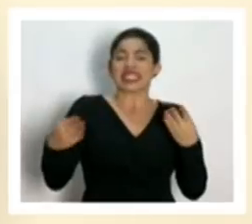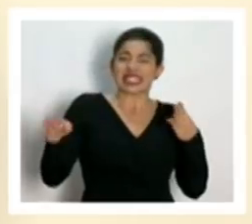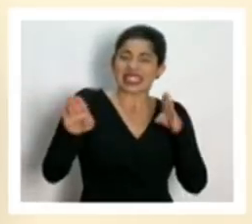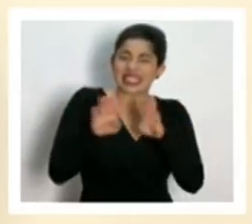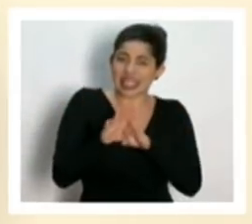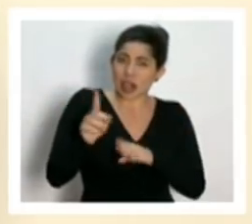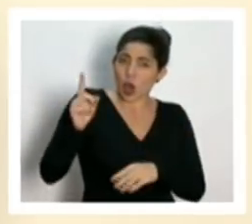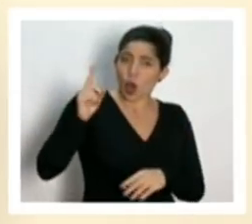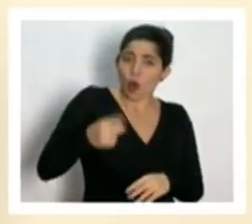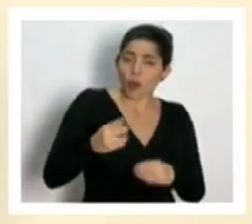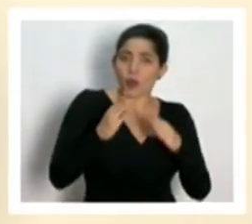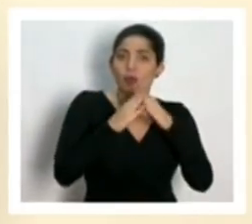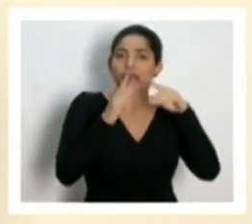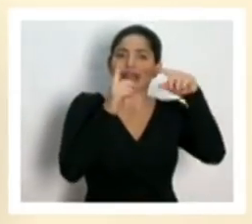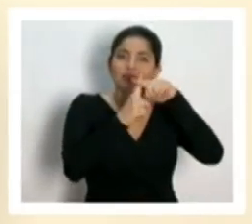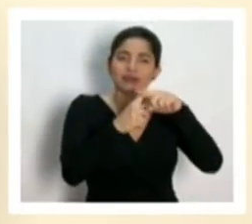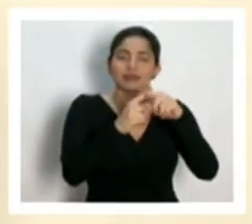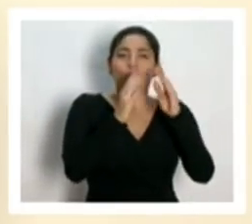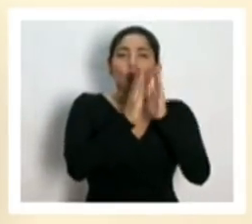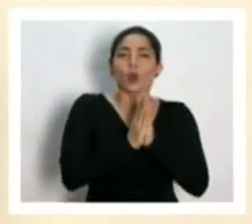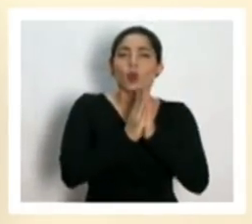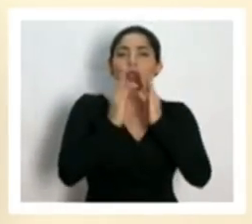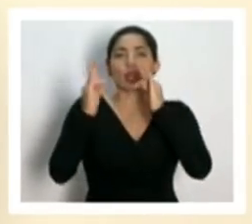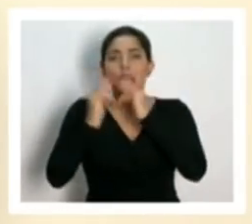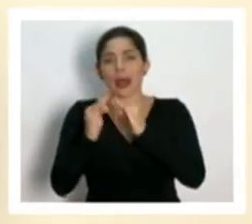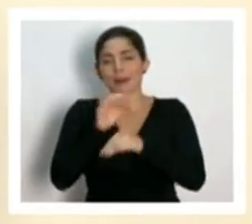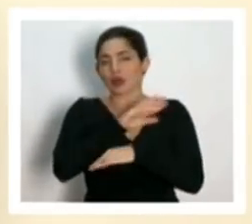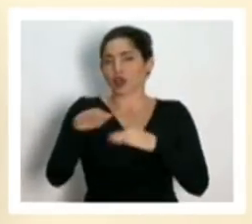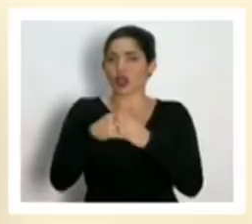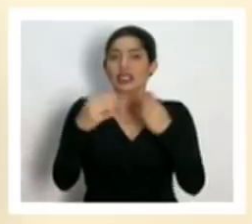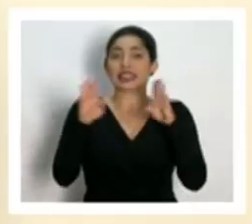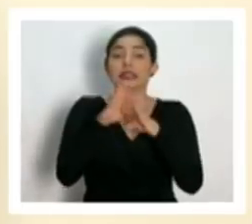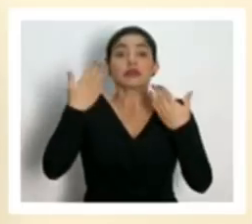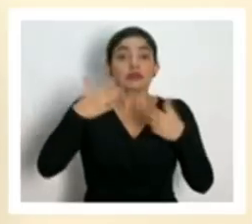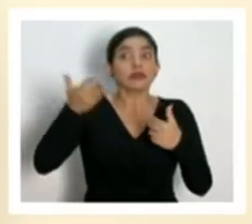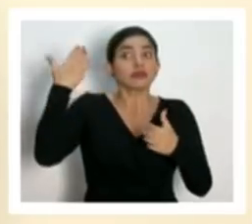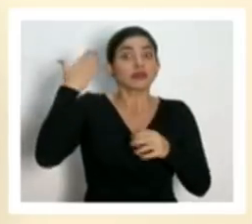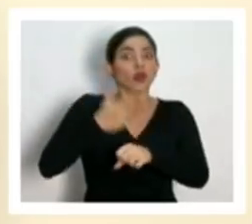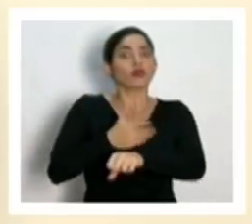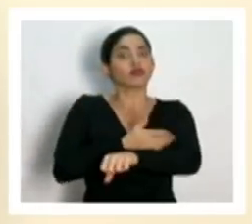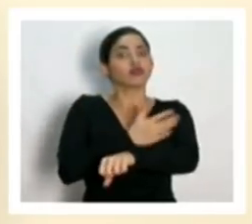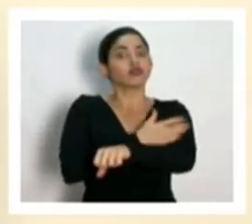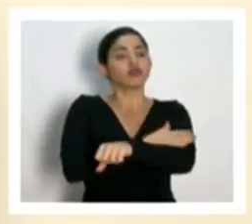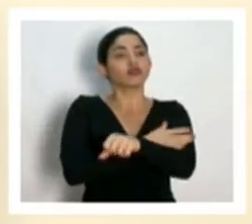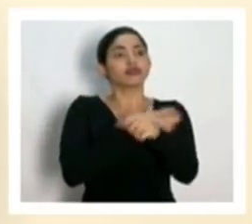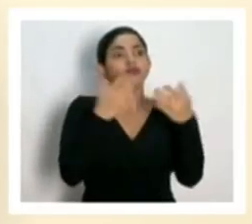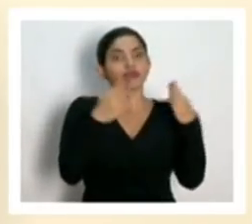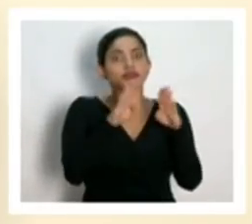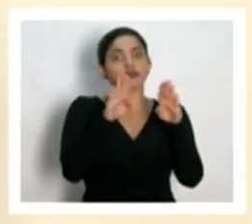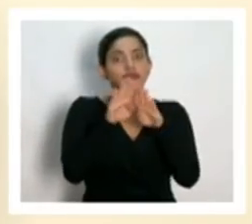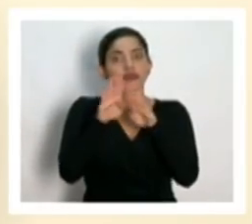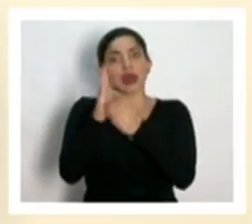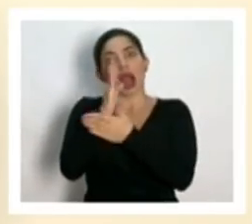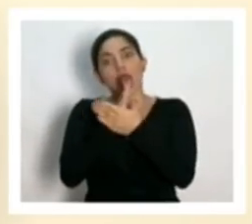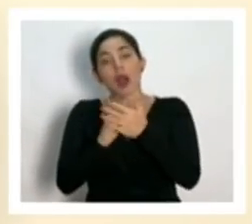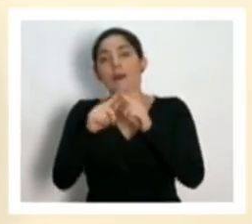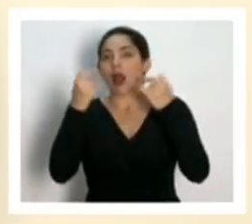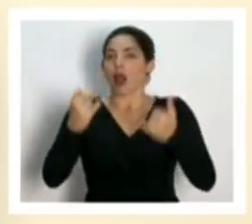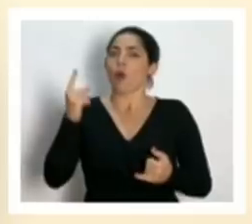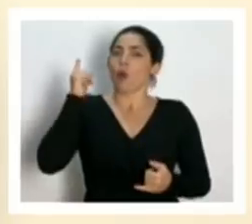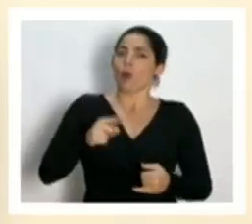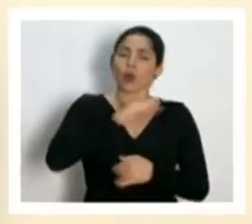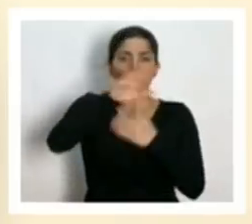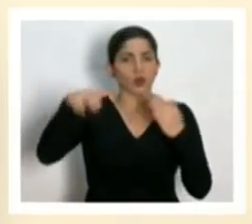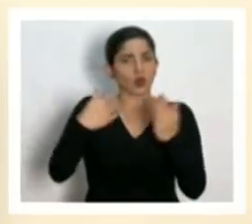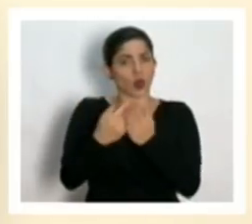de templos y cultos religiosos, aunque ya había progresivamente avanzado esta medida, de partir de ahora será obligatorio.